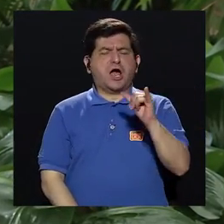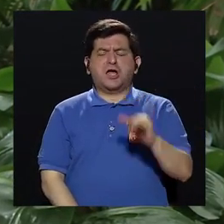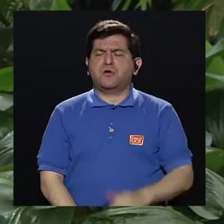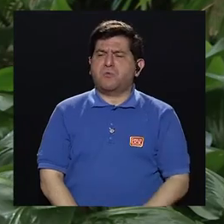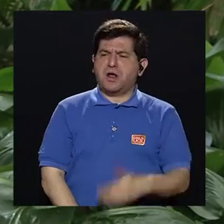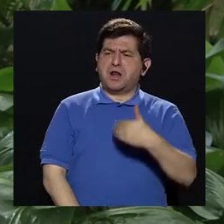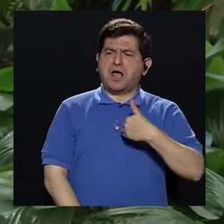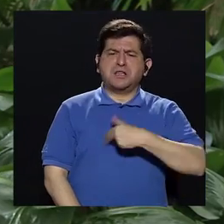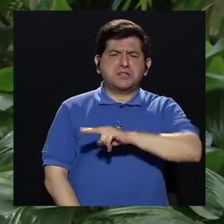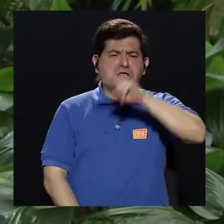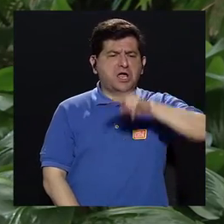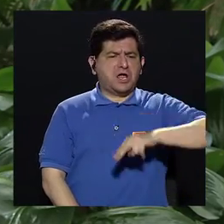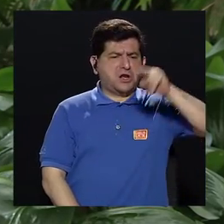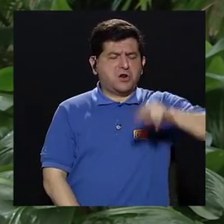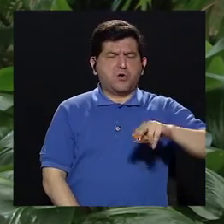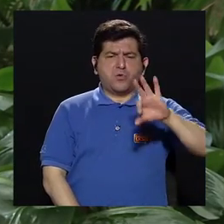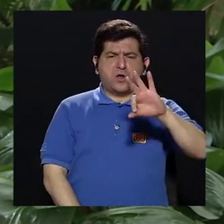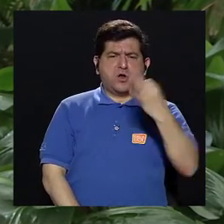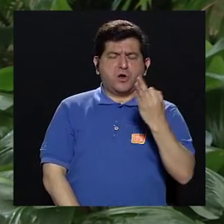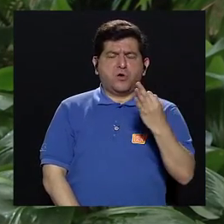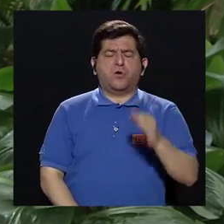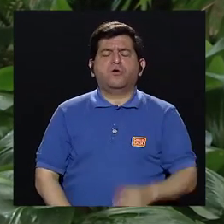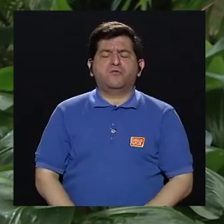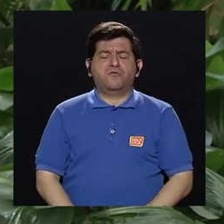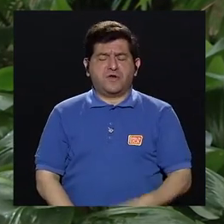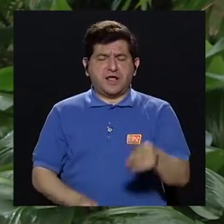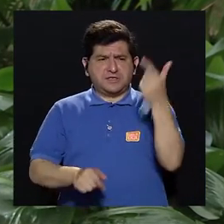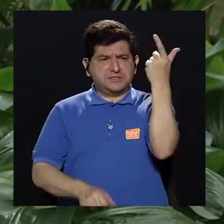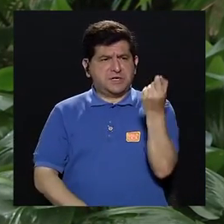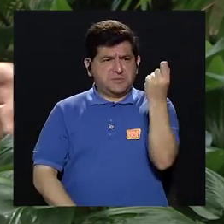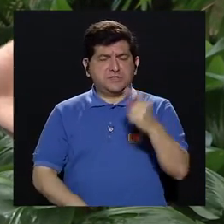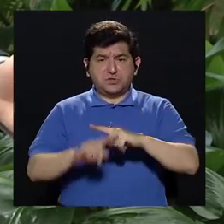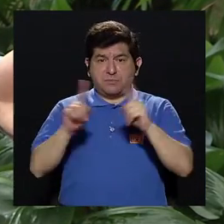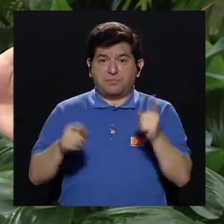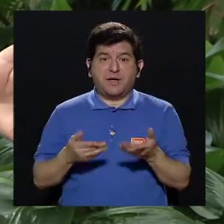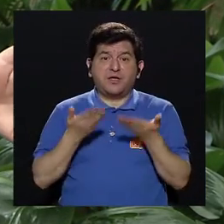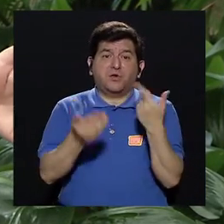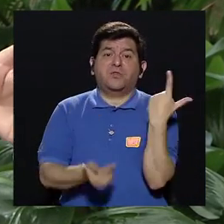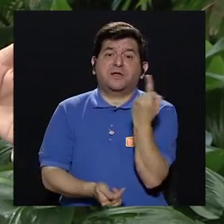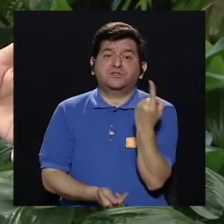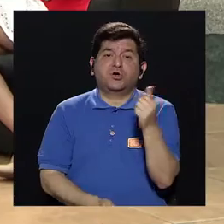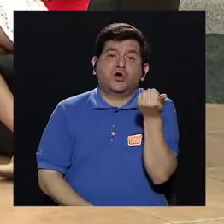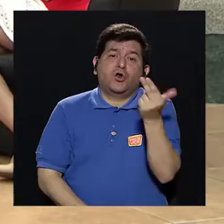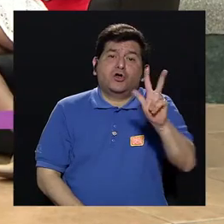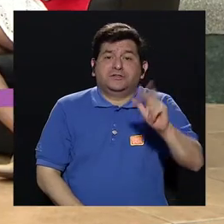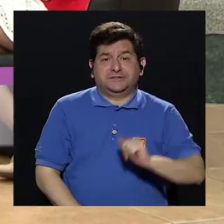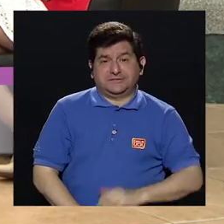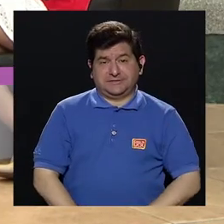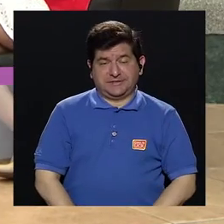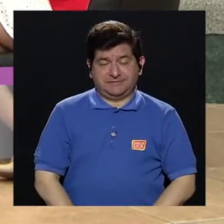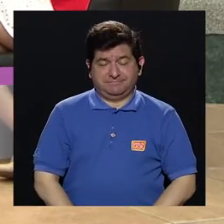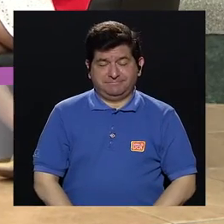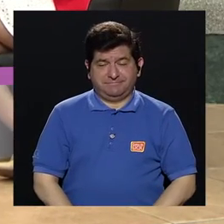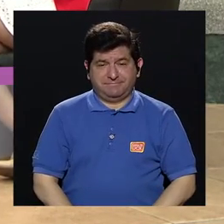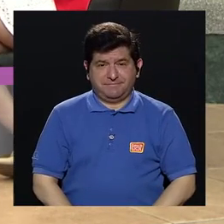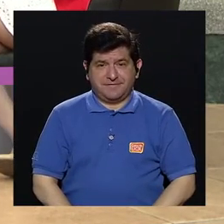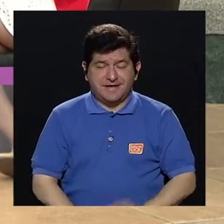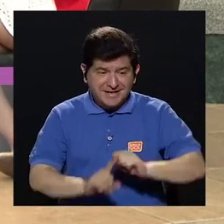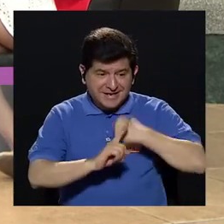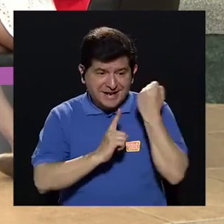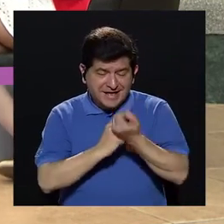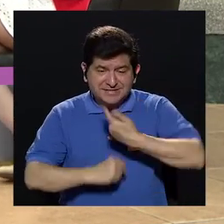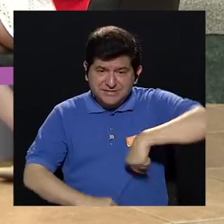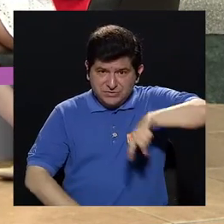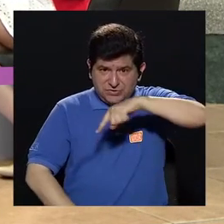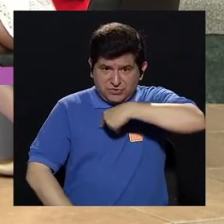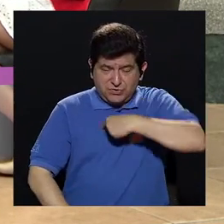recibe un noruego o un francés, pero yo solo quiero dar 13, eso es lo que no va ser posible, entonces, digamos, la disposición que